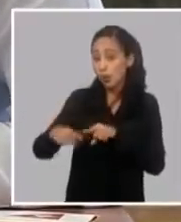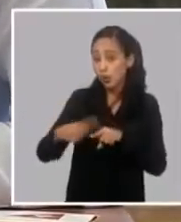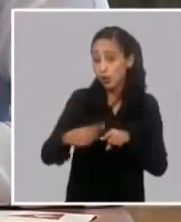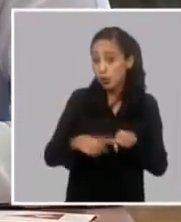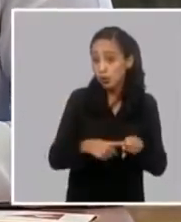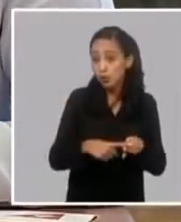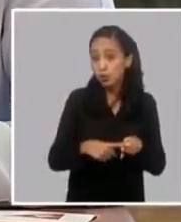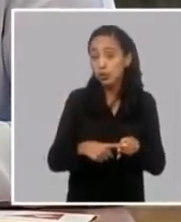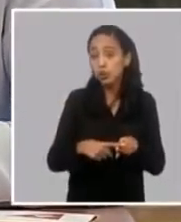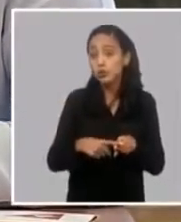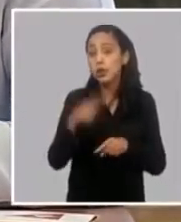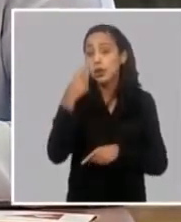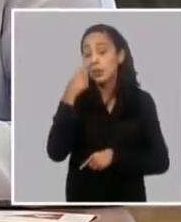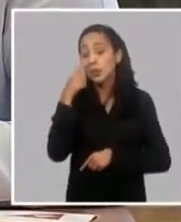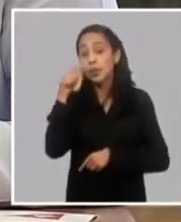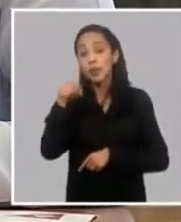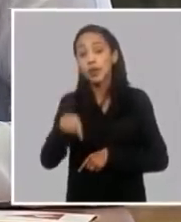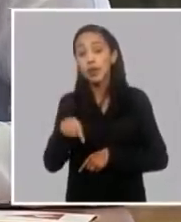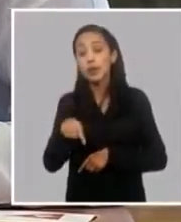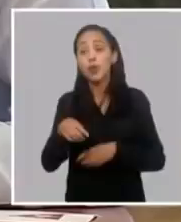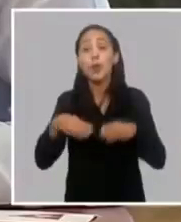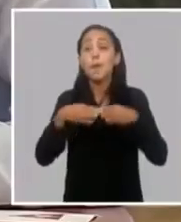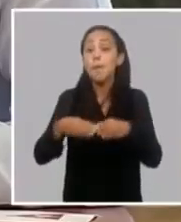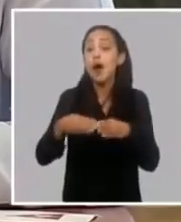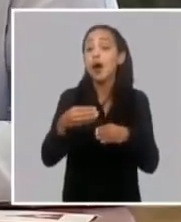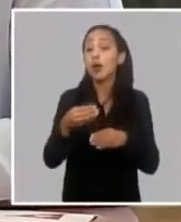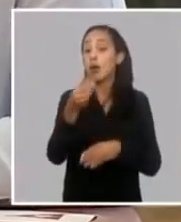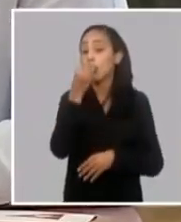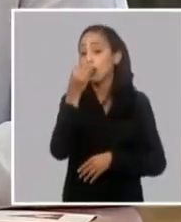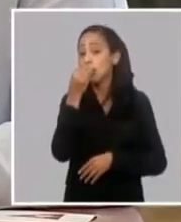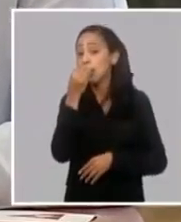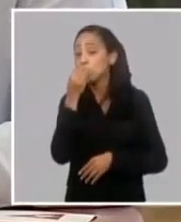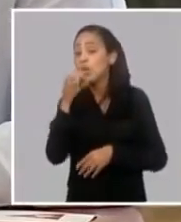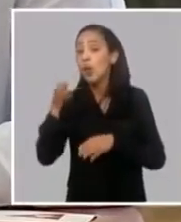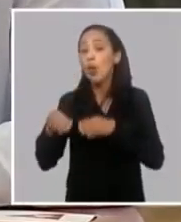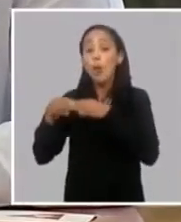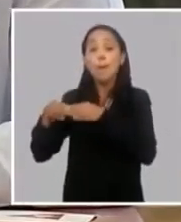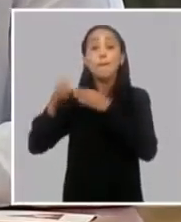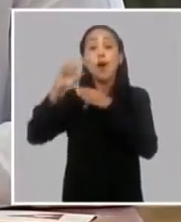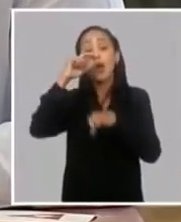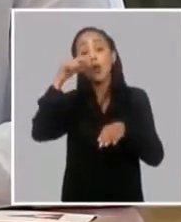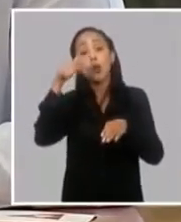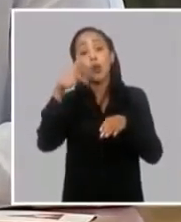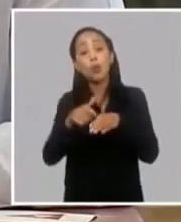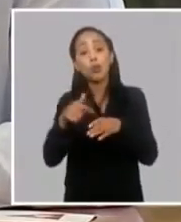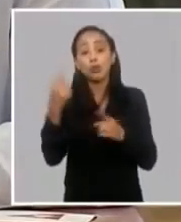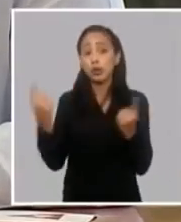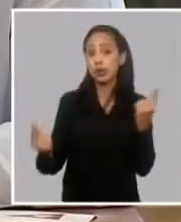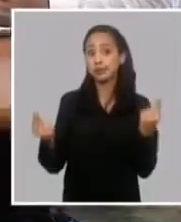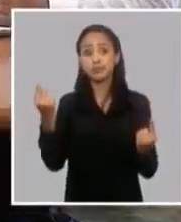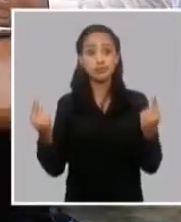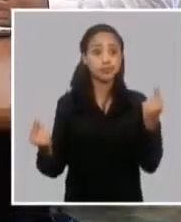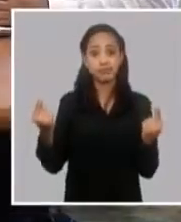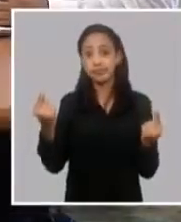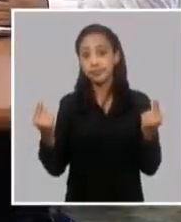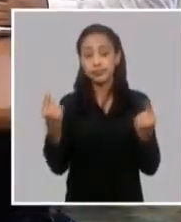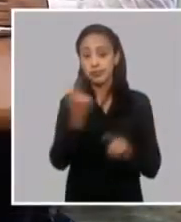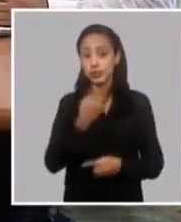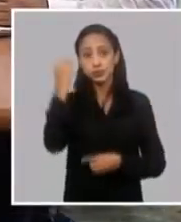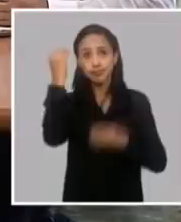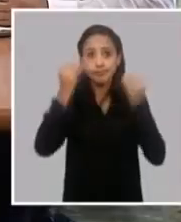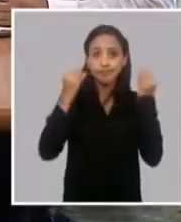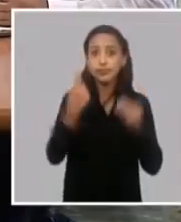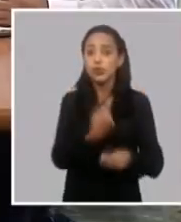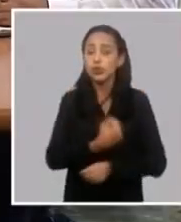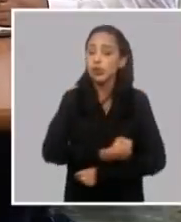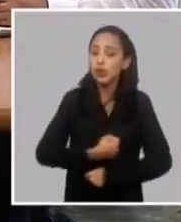barco de alimentos lo necesitamos o ese barco de combustible lo necesitamos. Hacemos